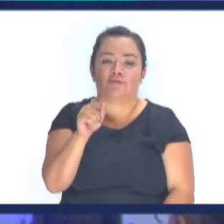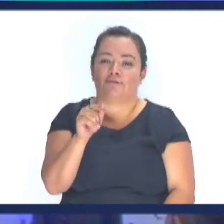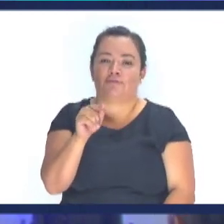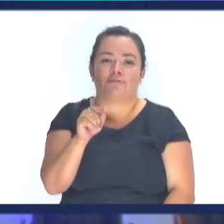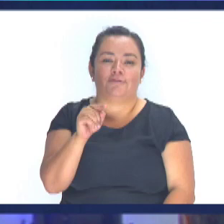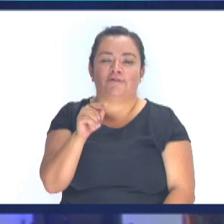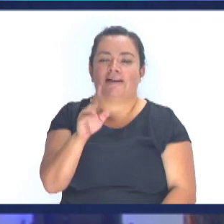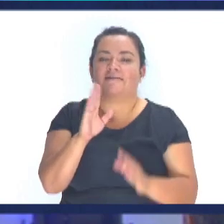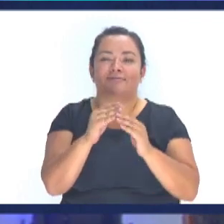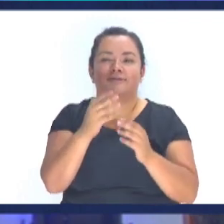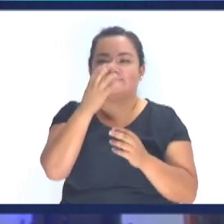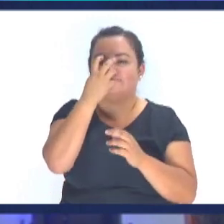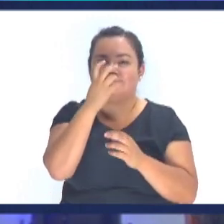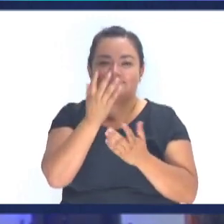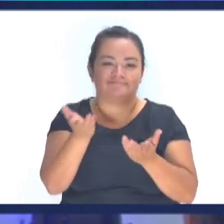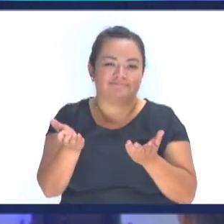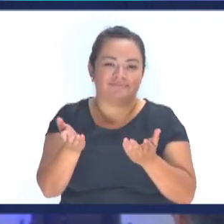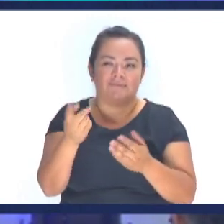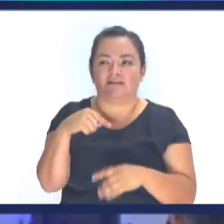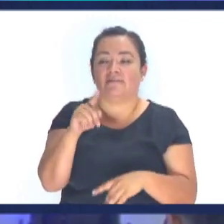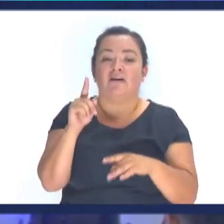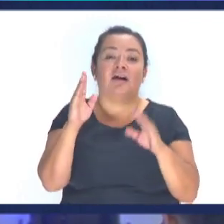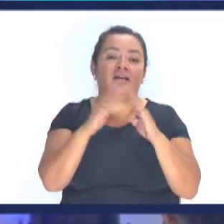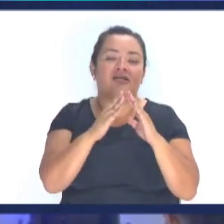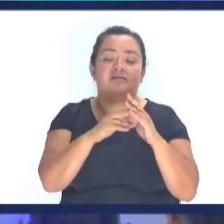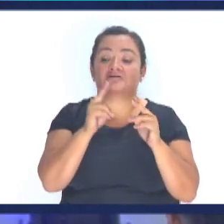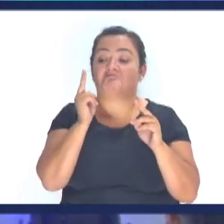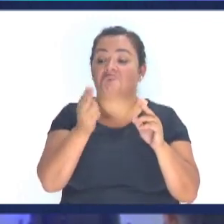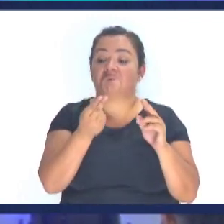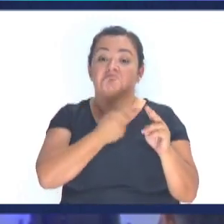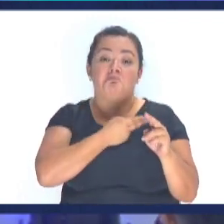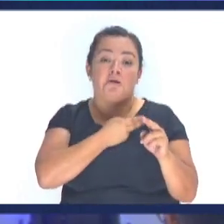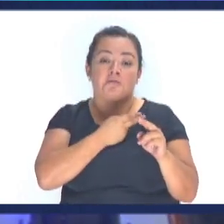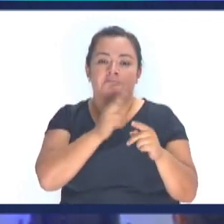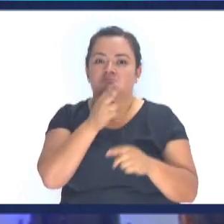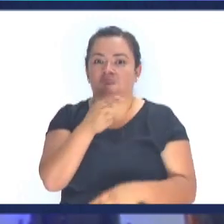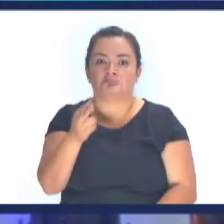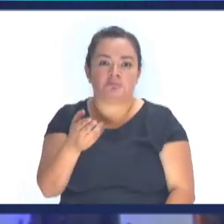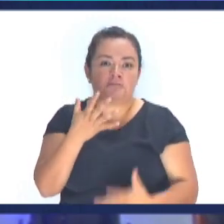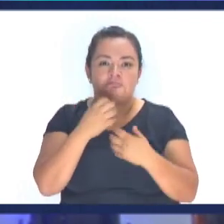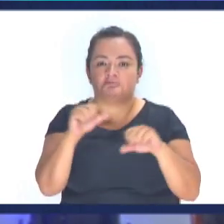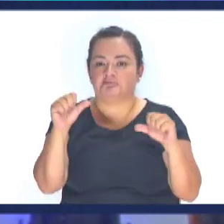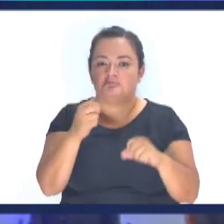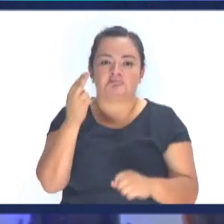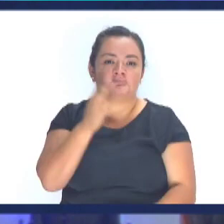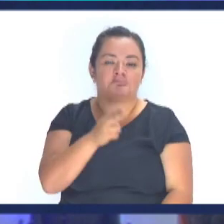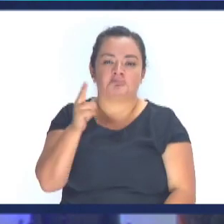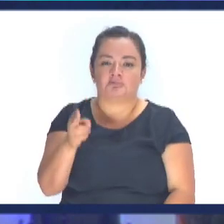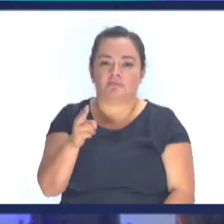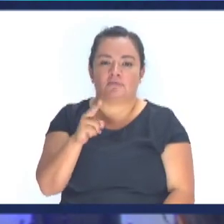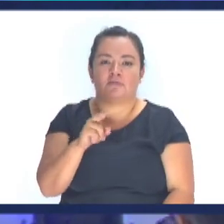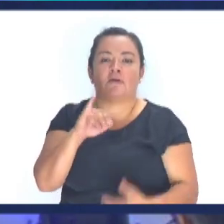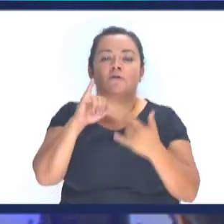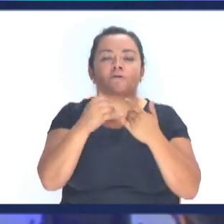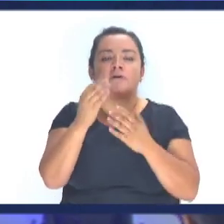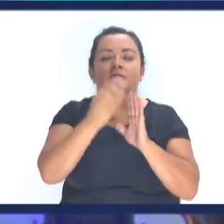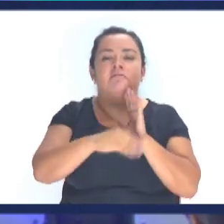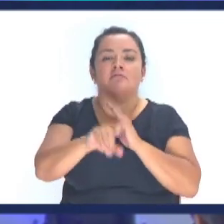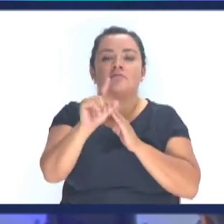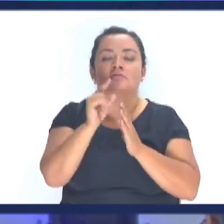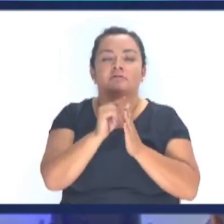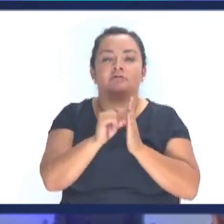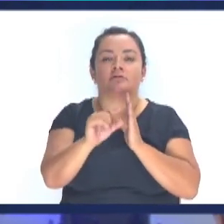hace parte De un circo Pero cuando te vas A la casa Llevas los mismos Pecados Y las mismas Malas intenciones Un Juan 1.18 Que dice